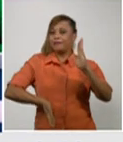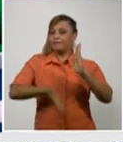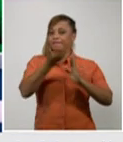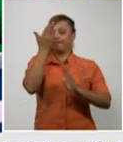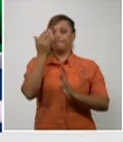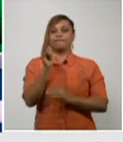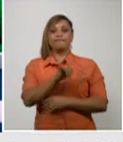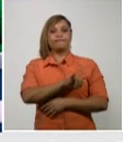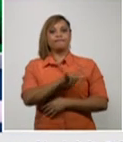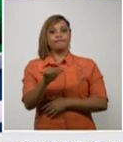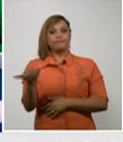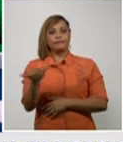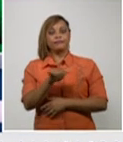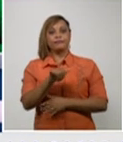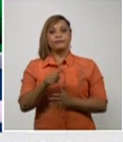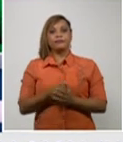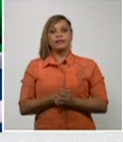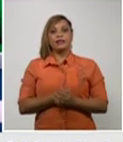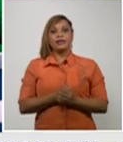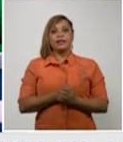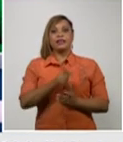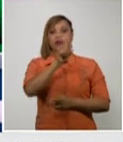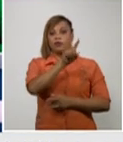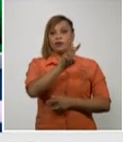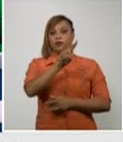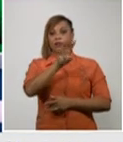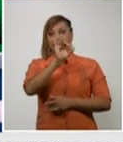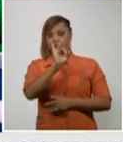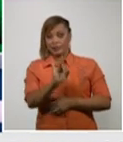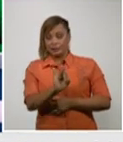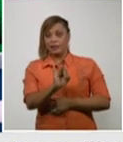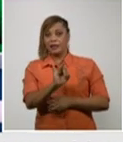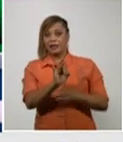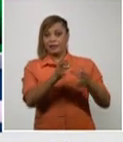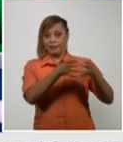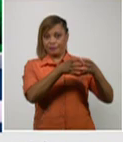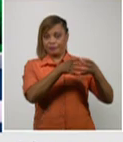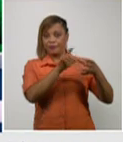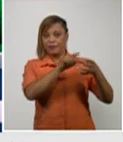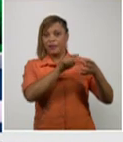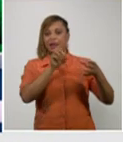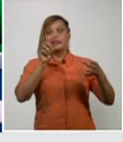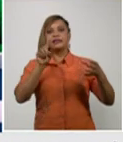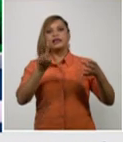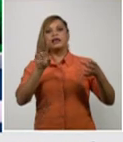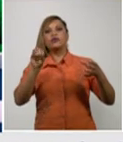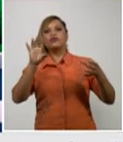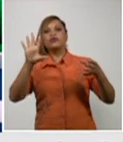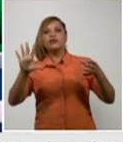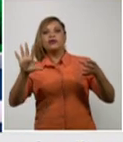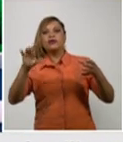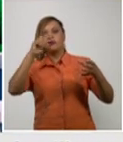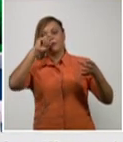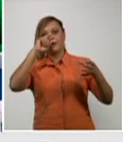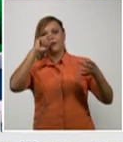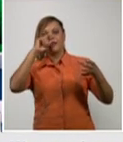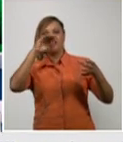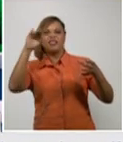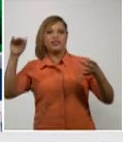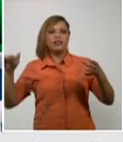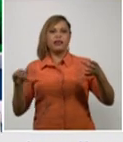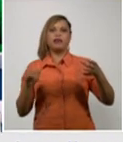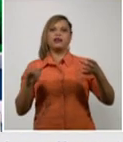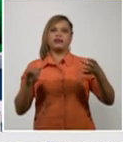y de esos 137 pues 105 en edades pediátricas o sea todavía